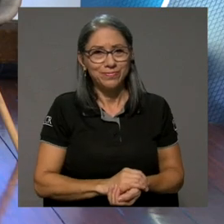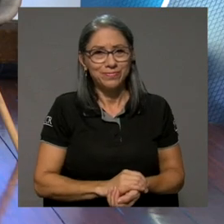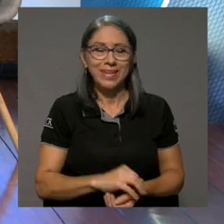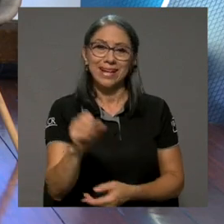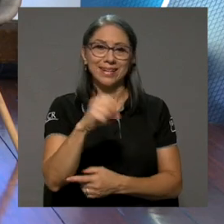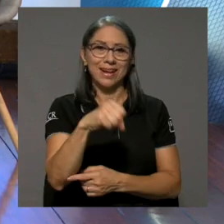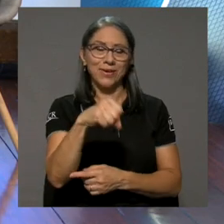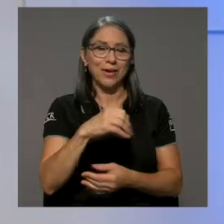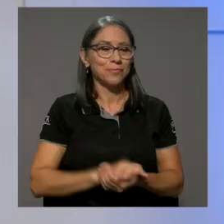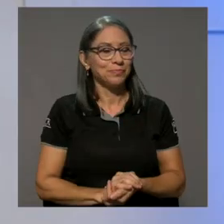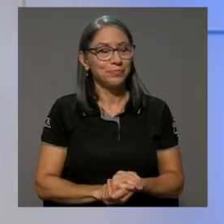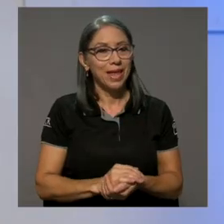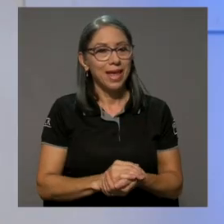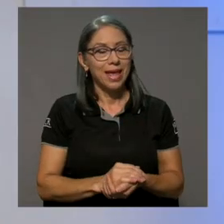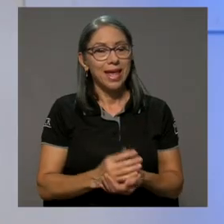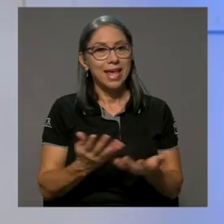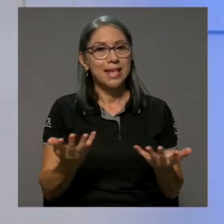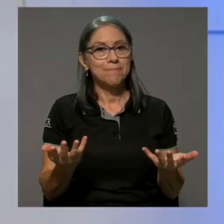Claro, claro.